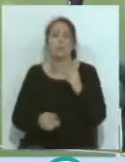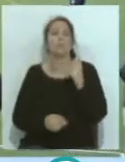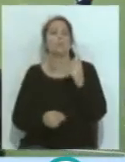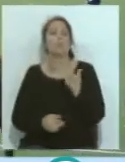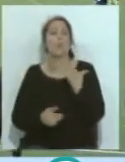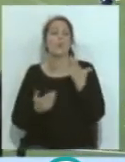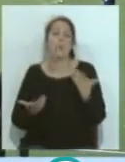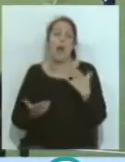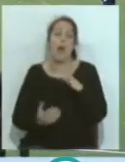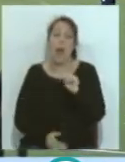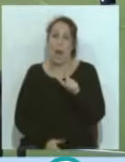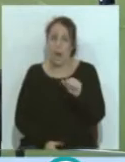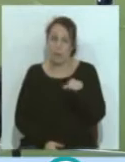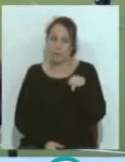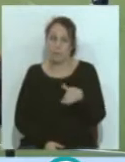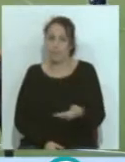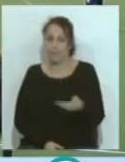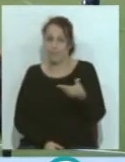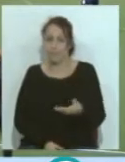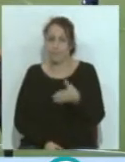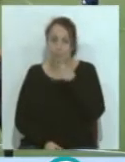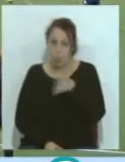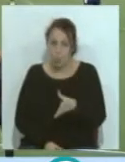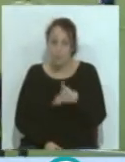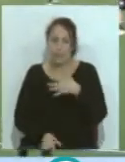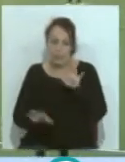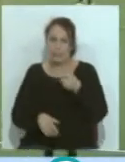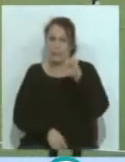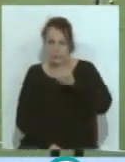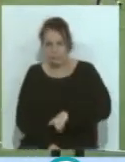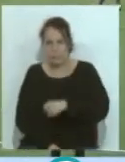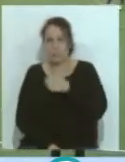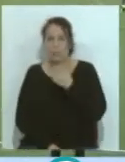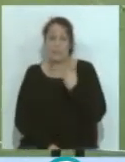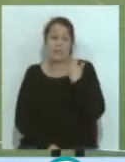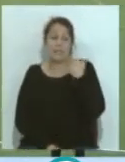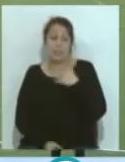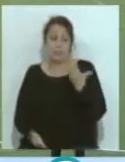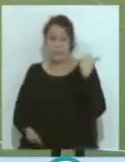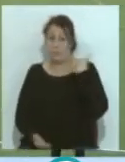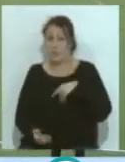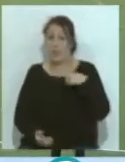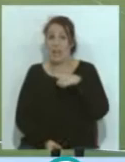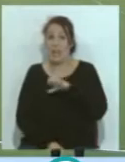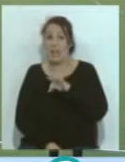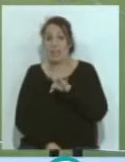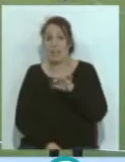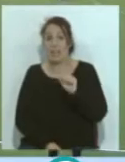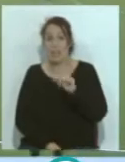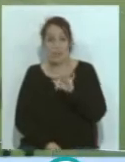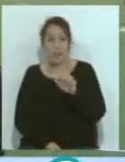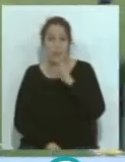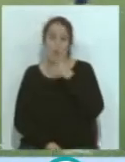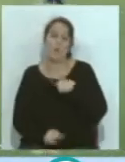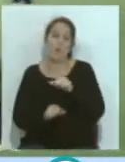lo de Juan Cala, y el Cádiz también, si ya en su momento el Getafe, por su forma de